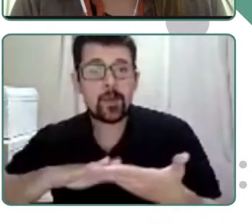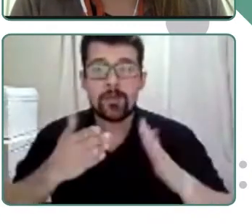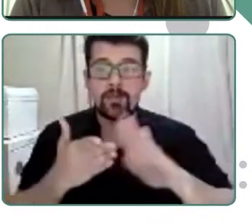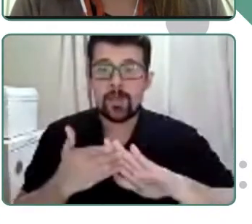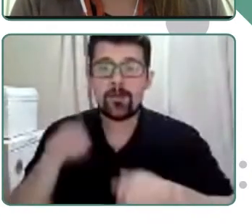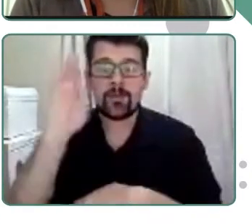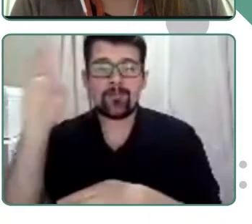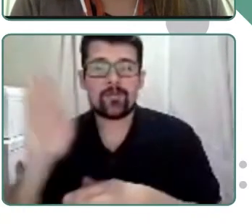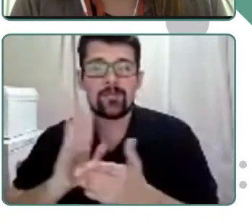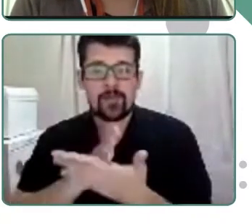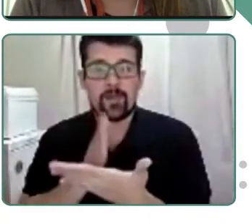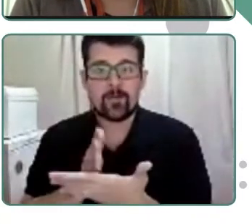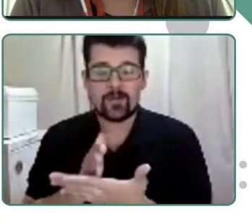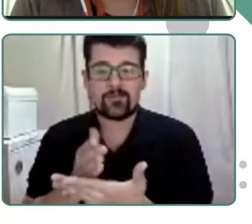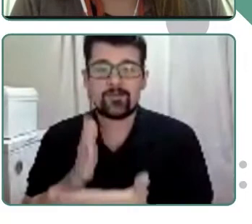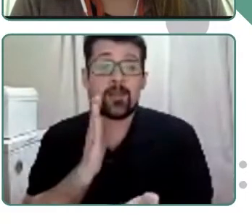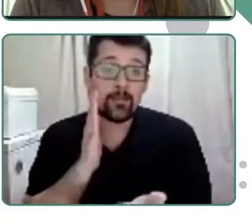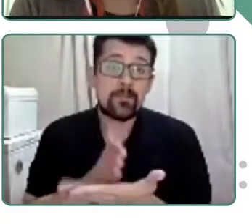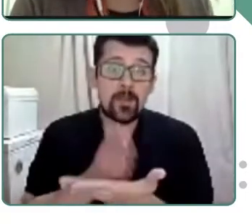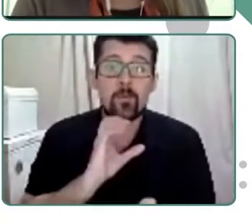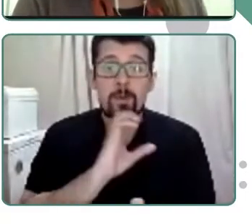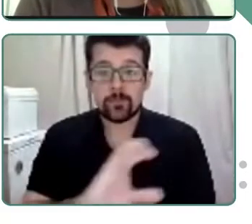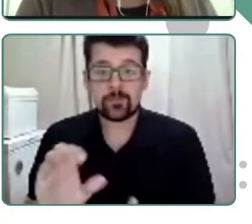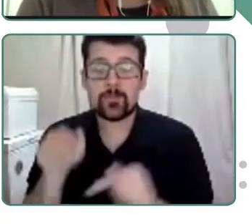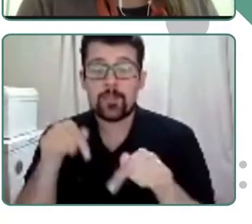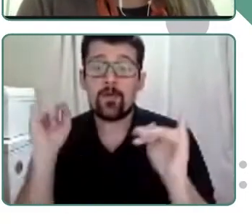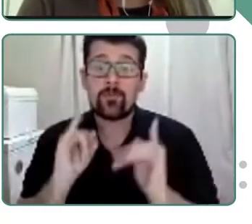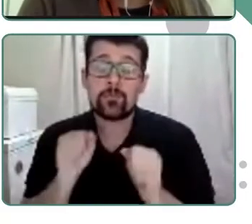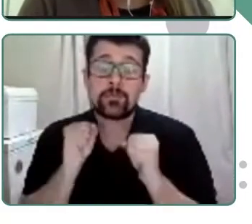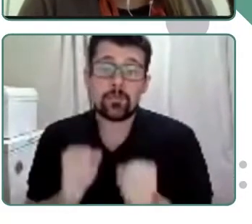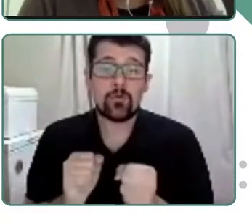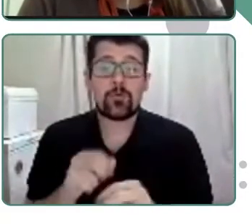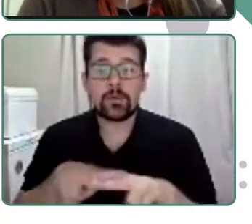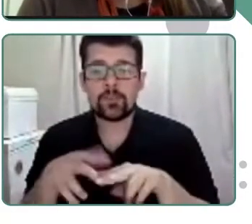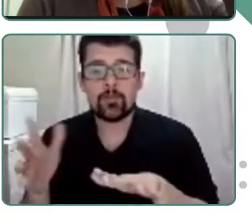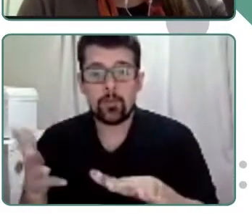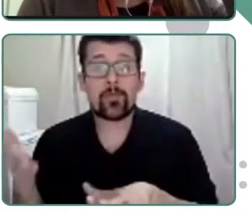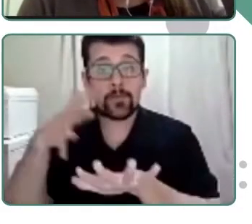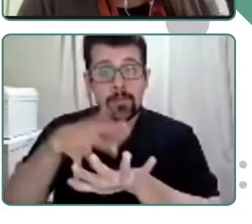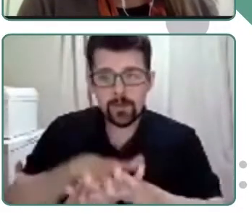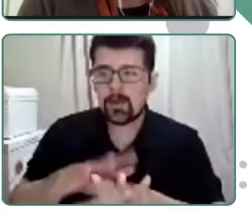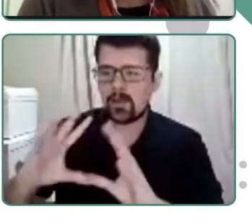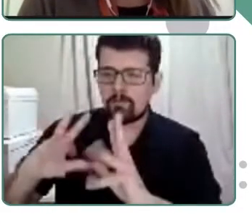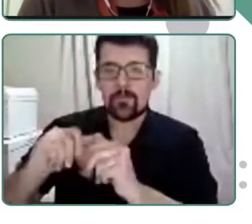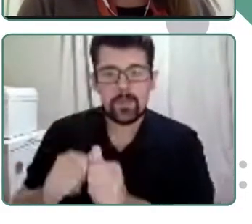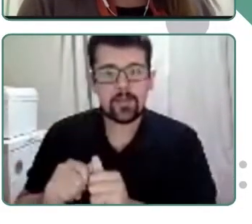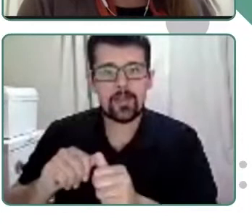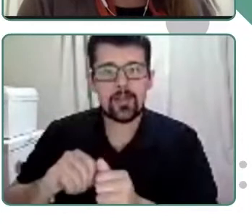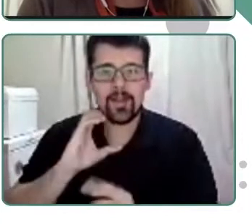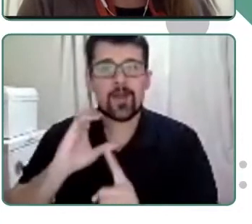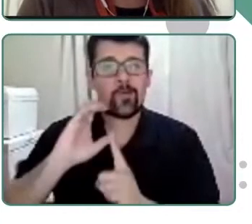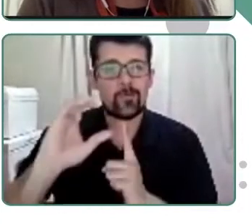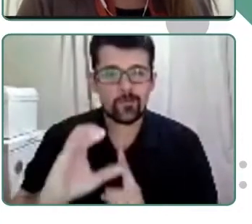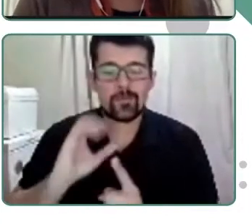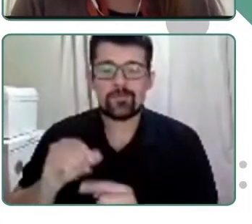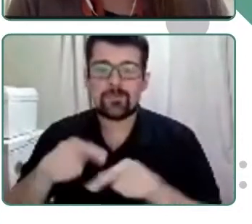la biblioteca escolar de las escuelas rurales. De esta forma, será posible integrar a las familias la cultura territorial en